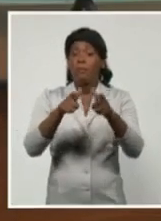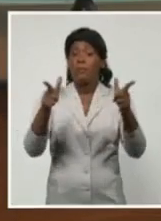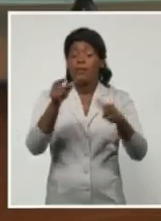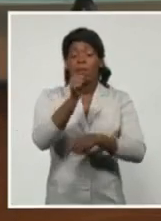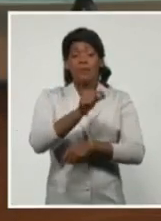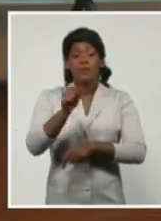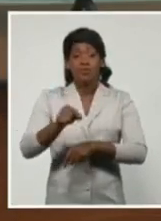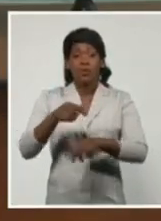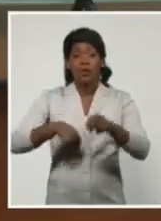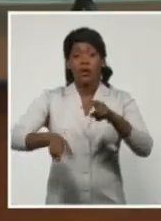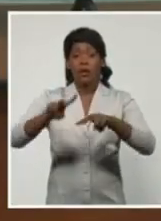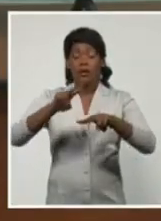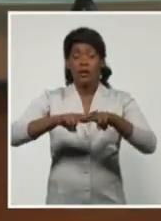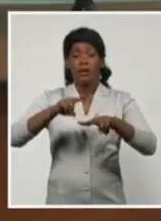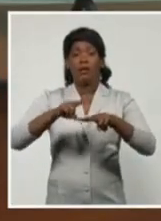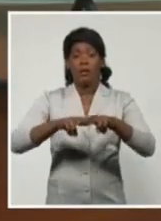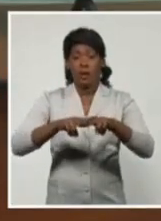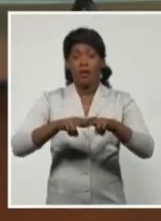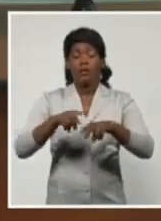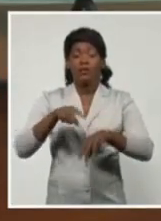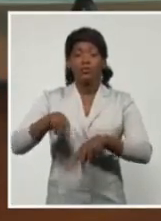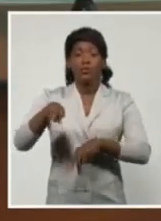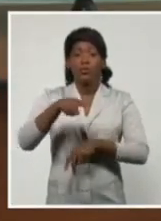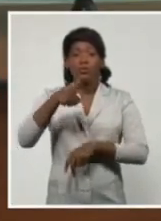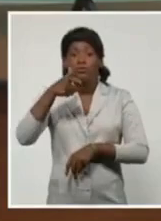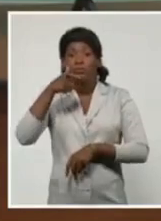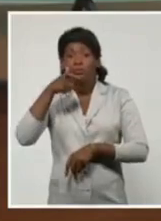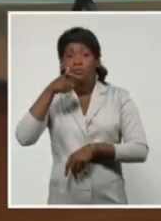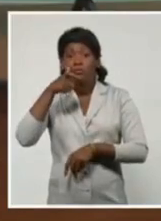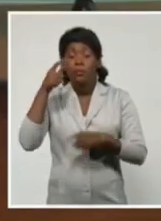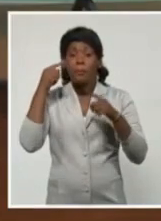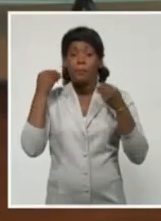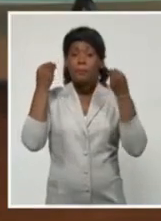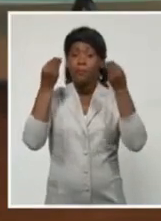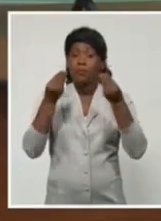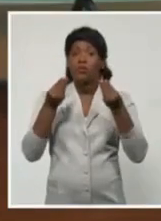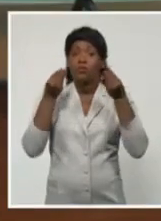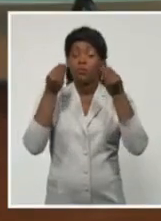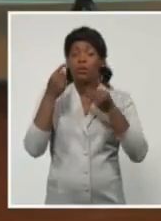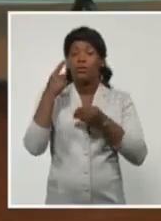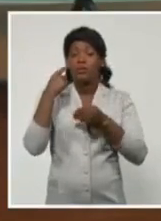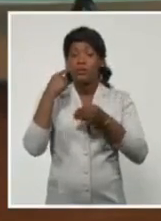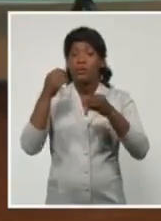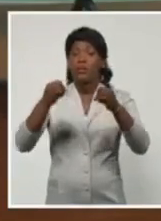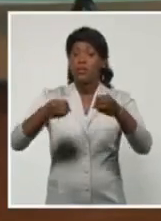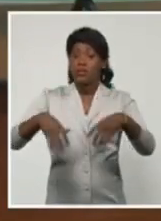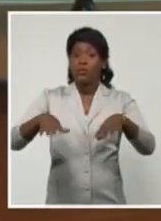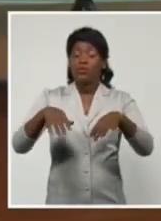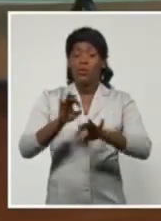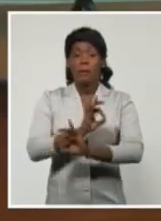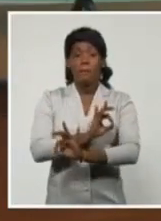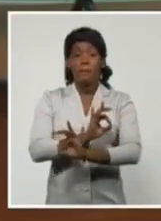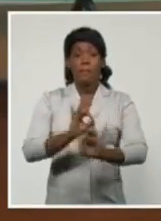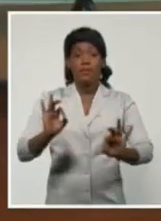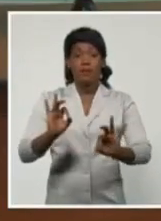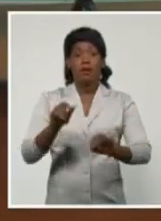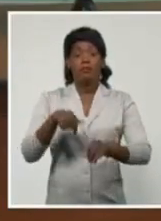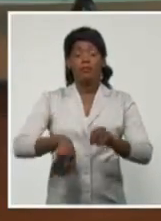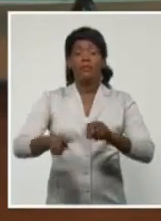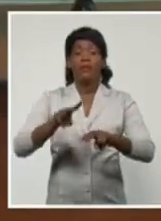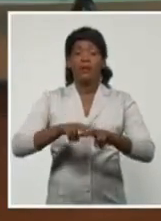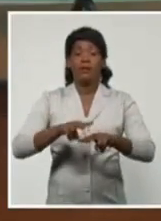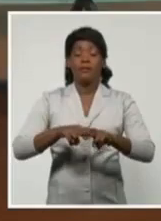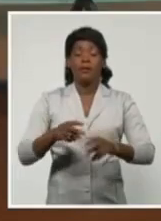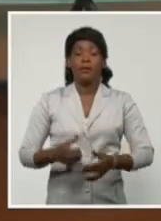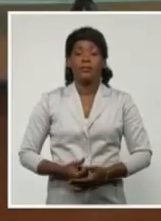todos los cubanos, valga la redundancia. Y también tenemos condiciones muy especiales en la capital. Así que mis amigos,